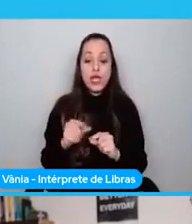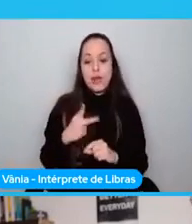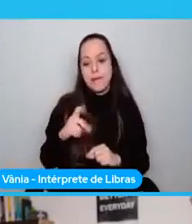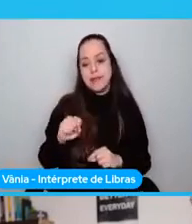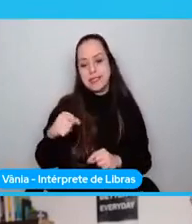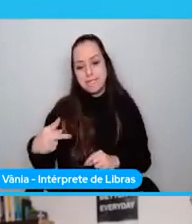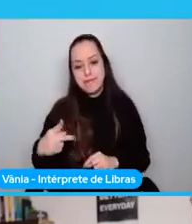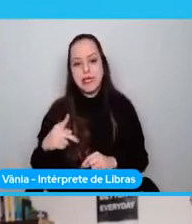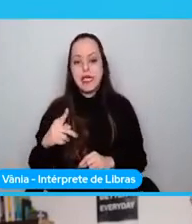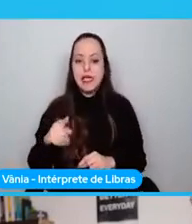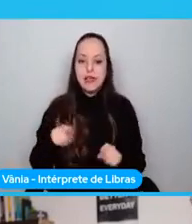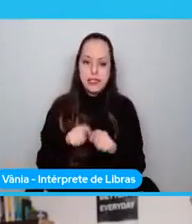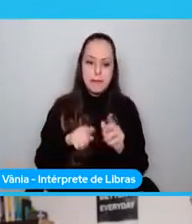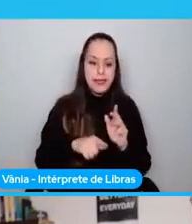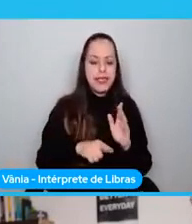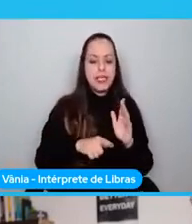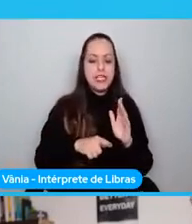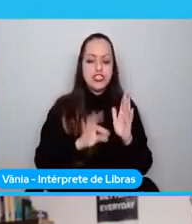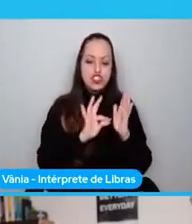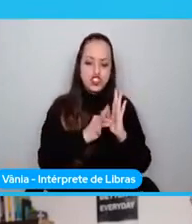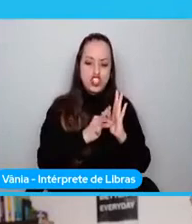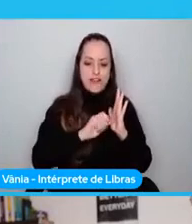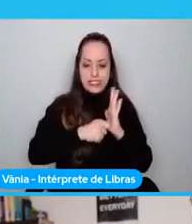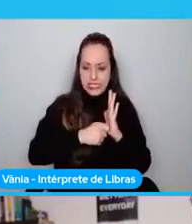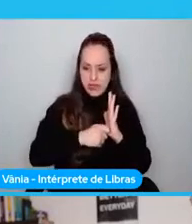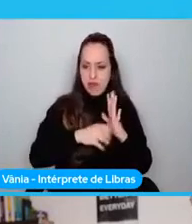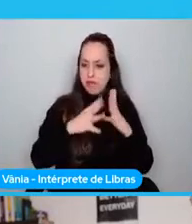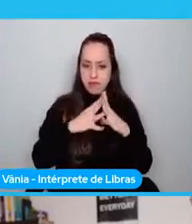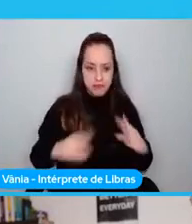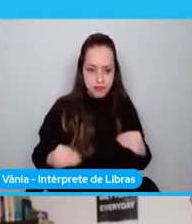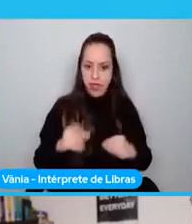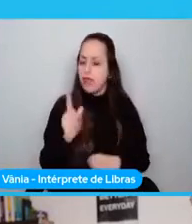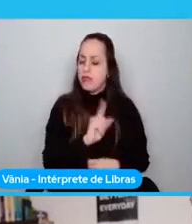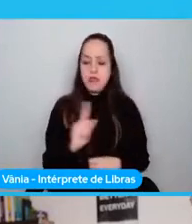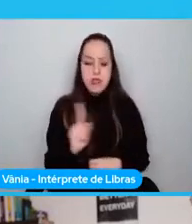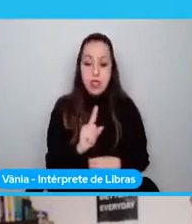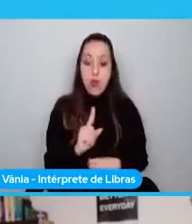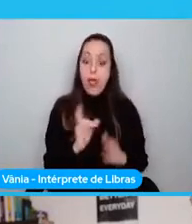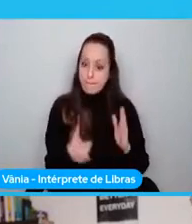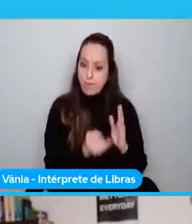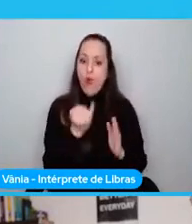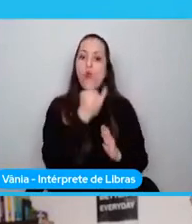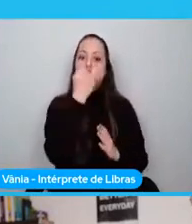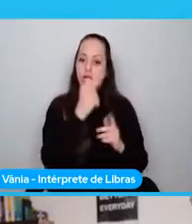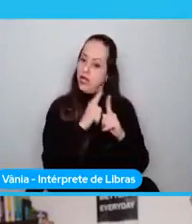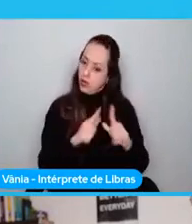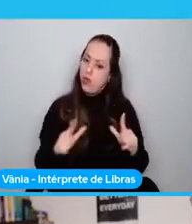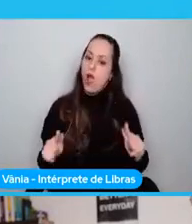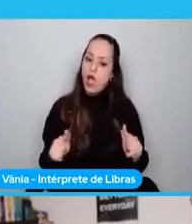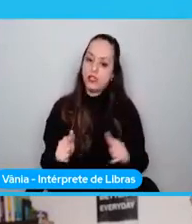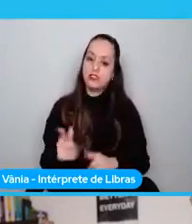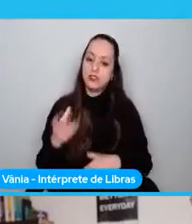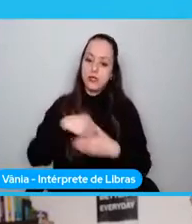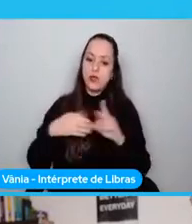quitarle a JavaScript y el valor que JavaScript tiene ahora mismo como lenguaje del browser.